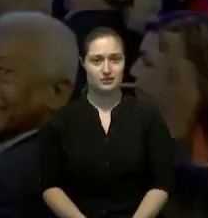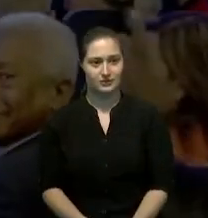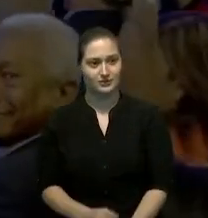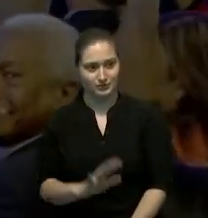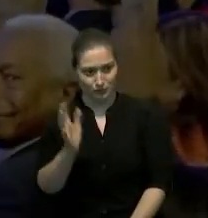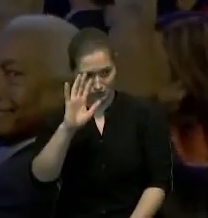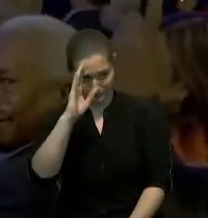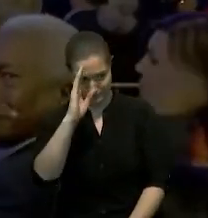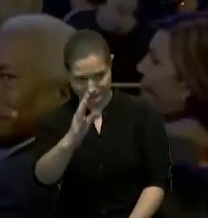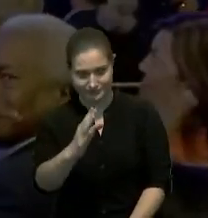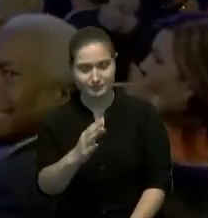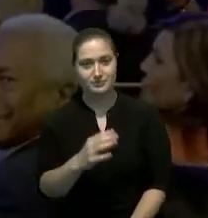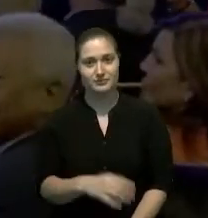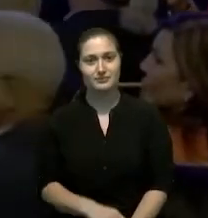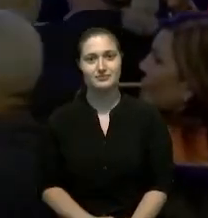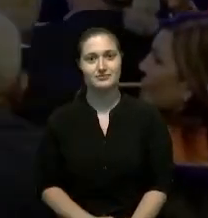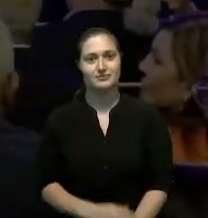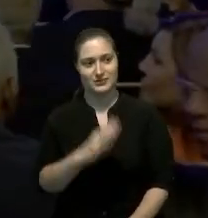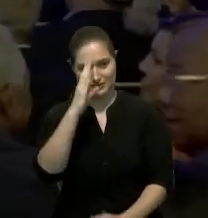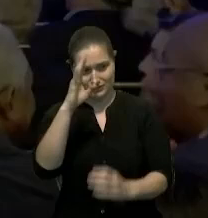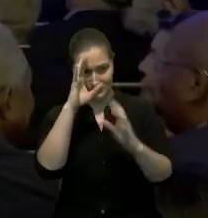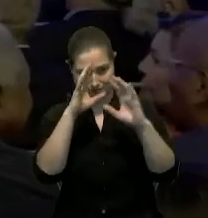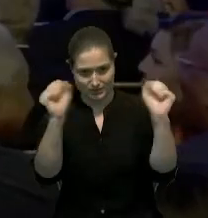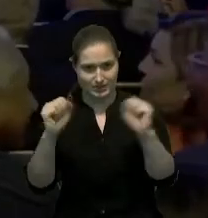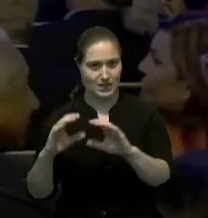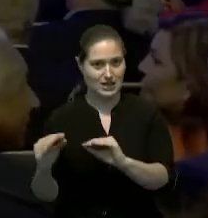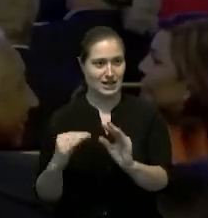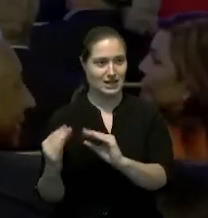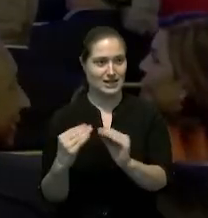saludos saludos señor presidente